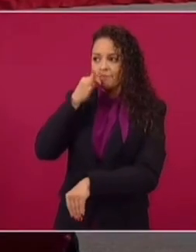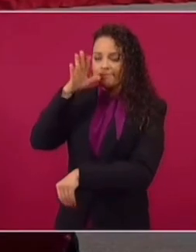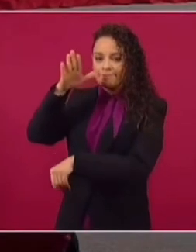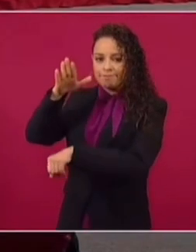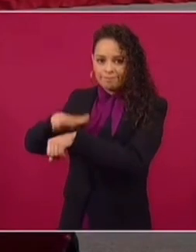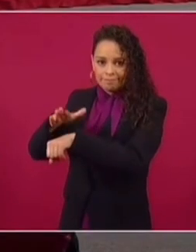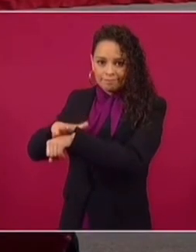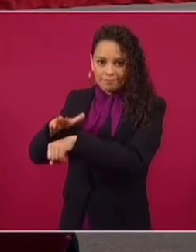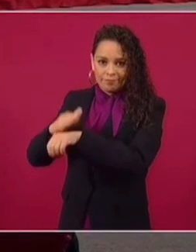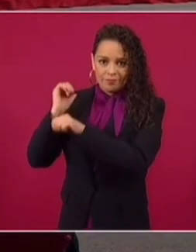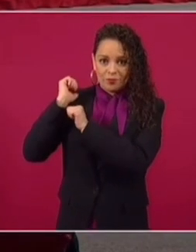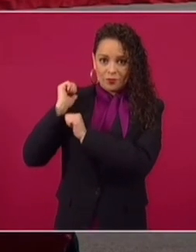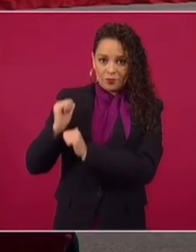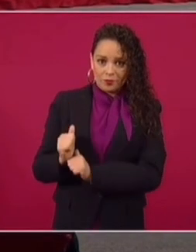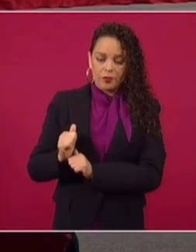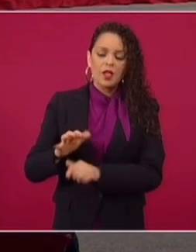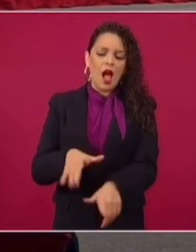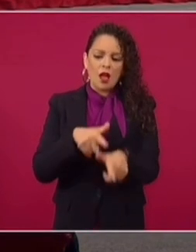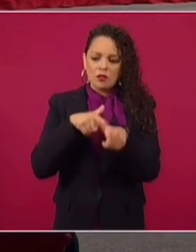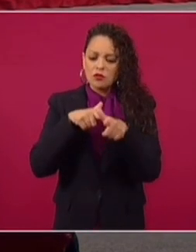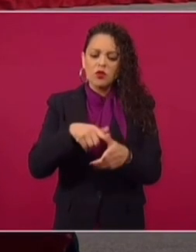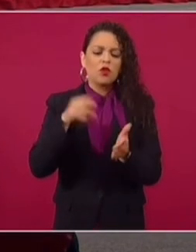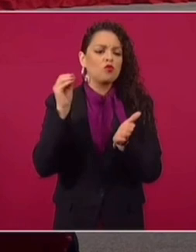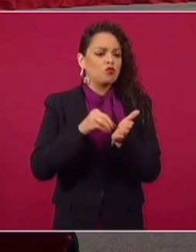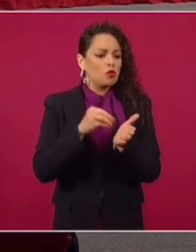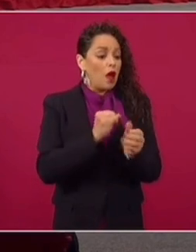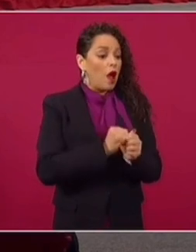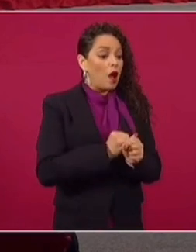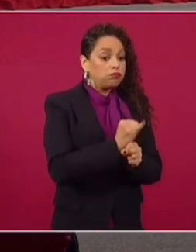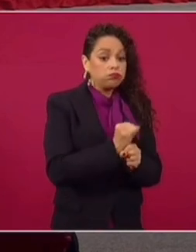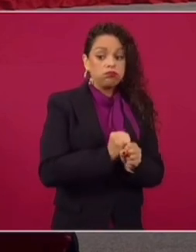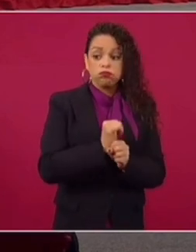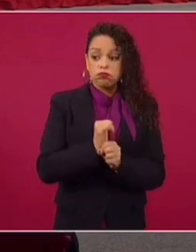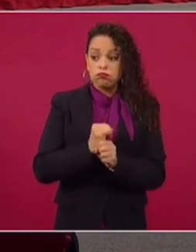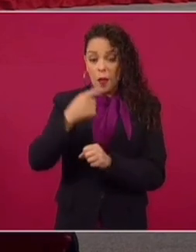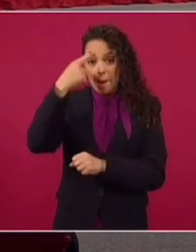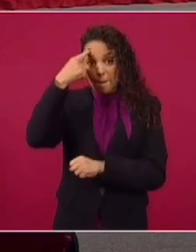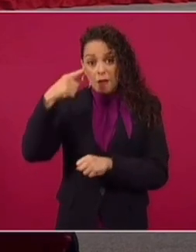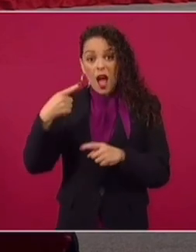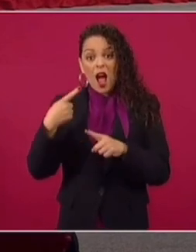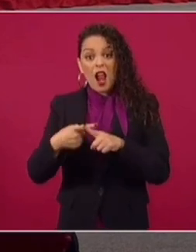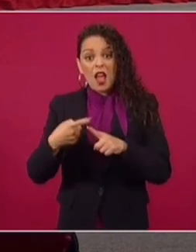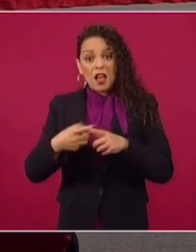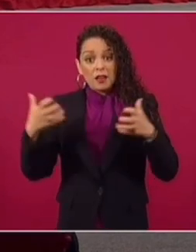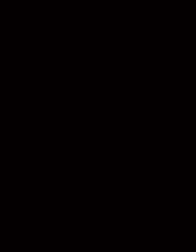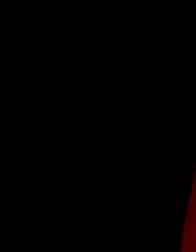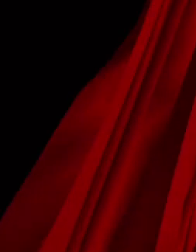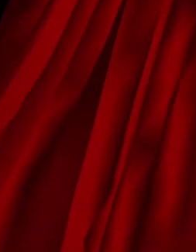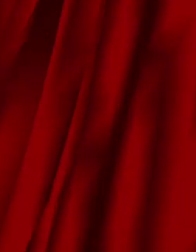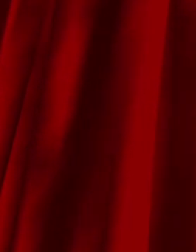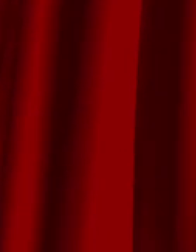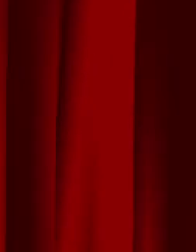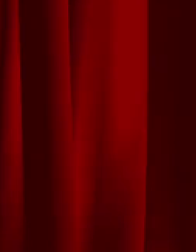investigaciones para dar con todos los responsables de este lamentable crimen.